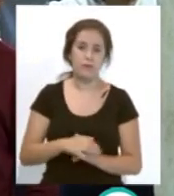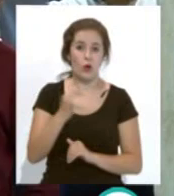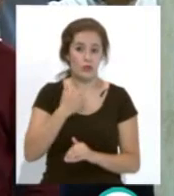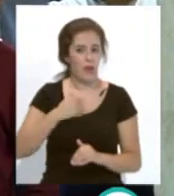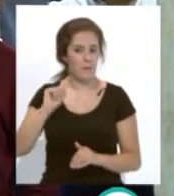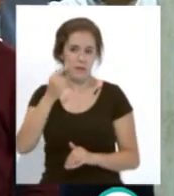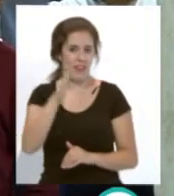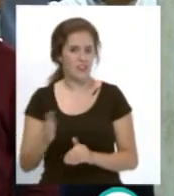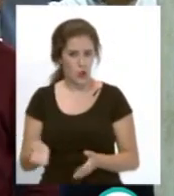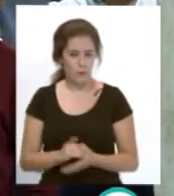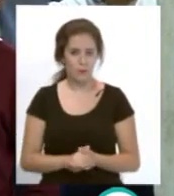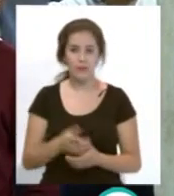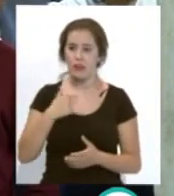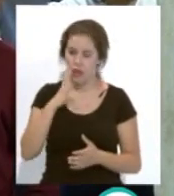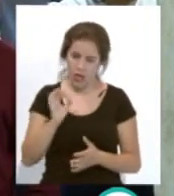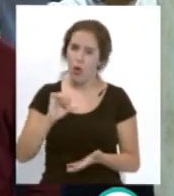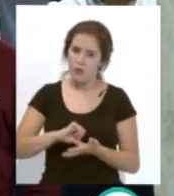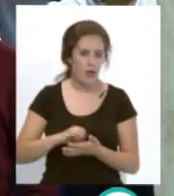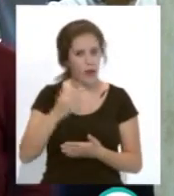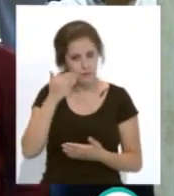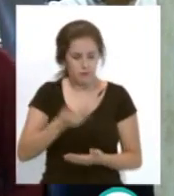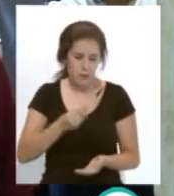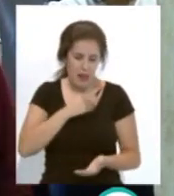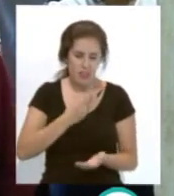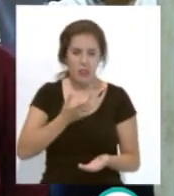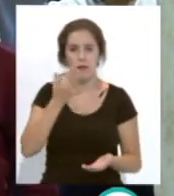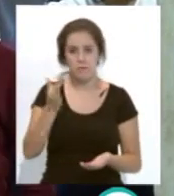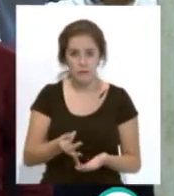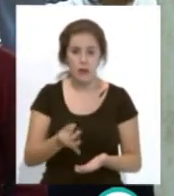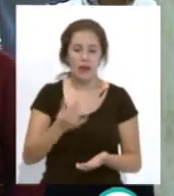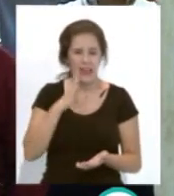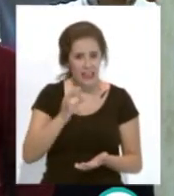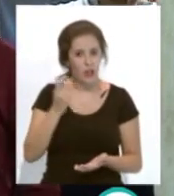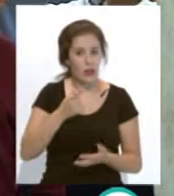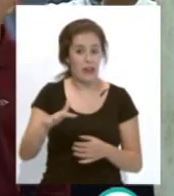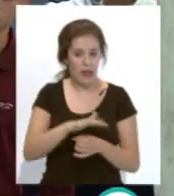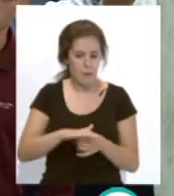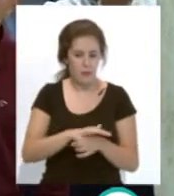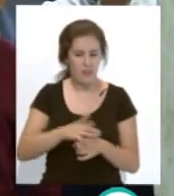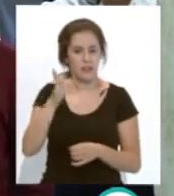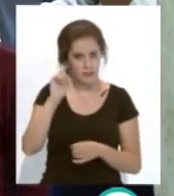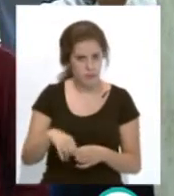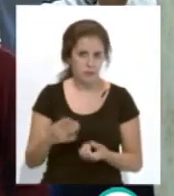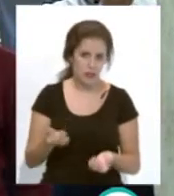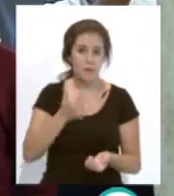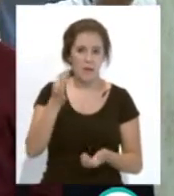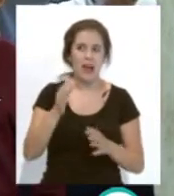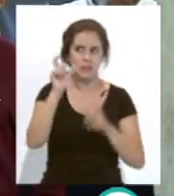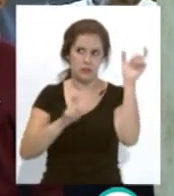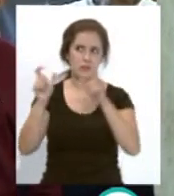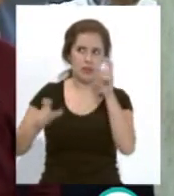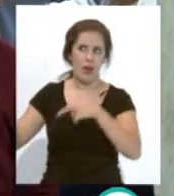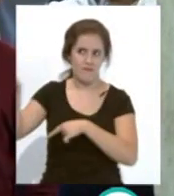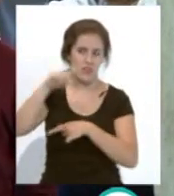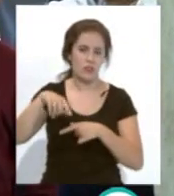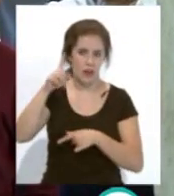estamos en primera división. Creo que la ciudad se lo merece creo que la institución se lo merece creo que la provincia se lo merece y creo que los aficionados sobre todo